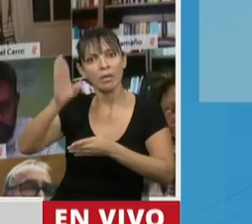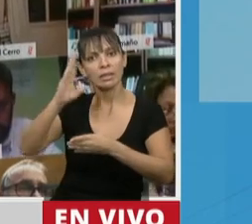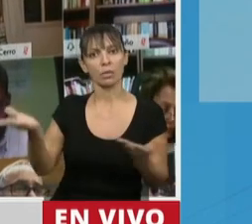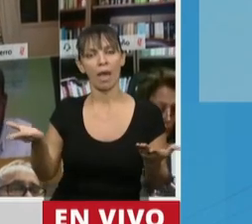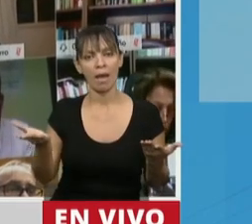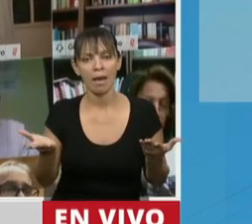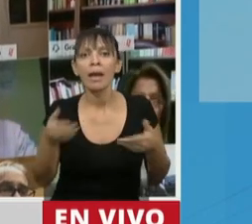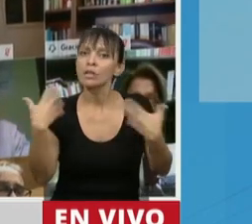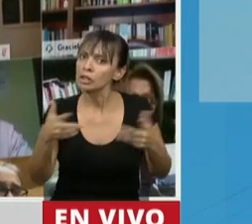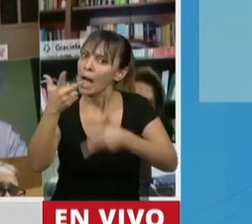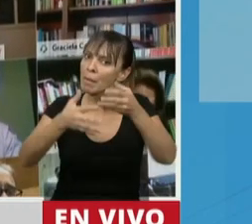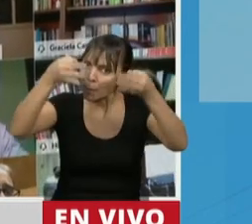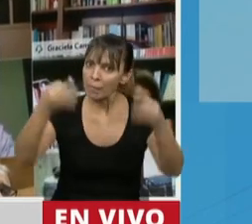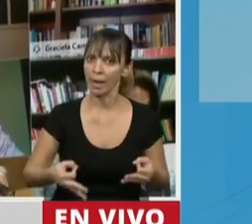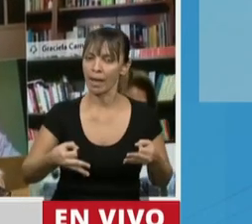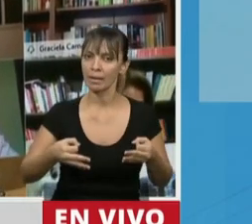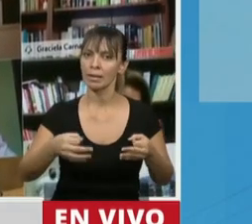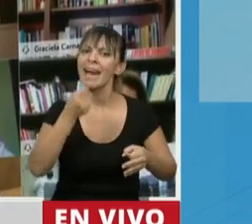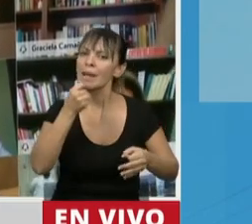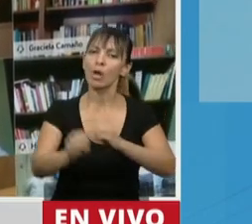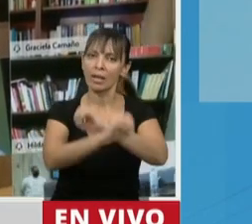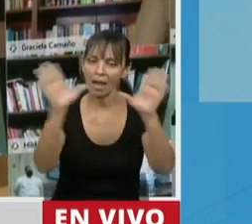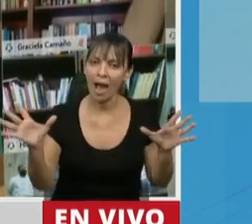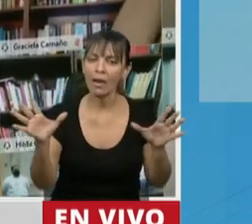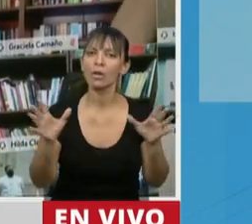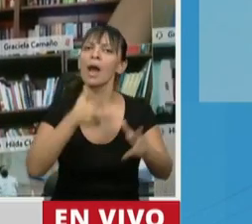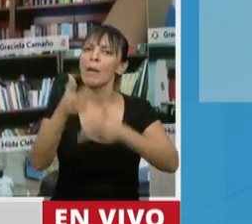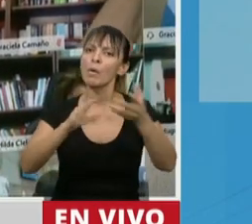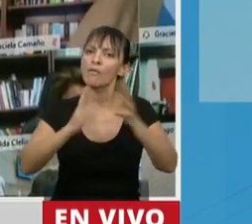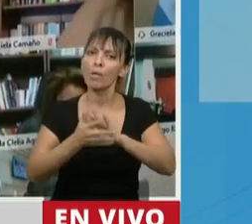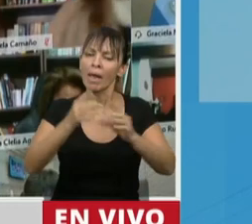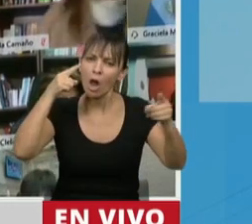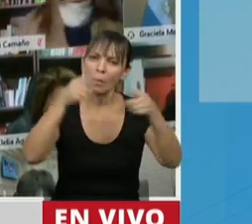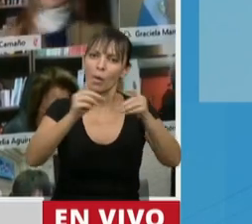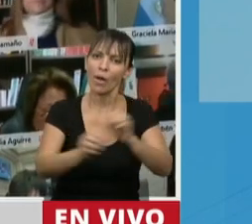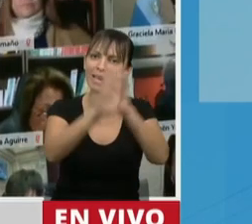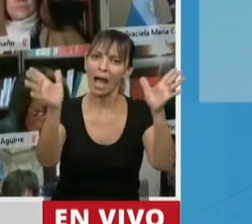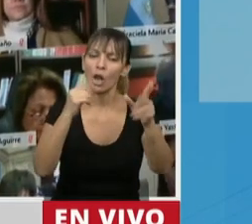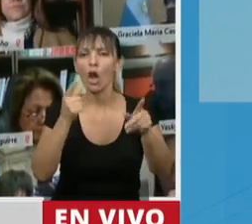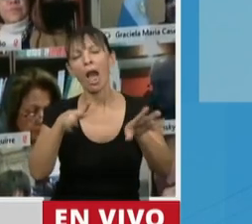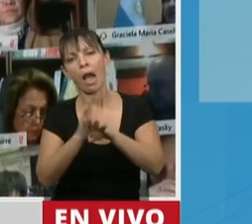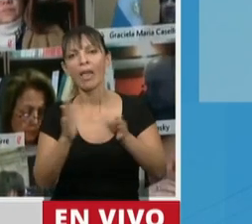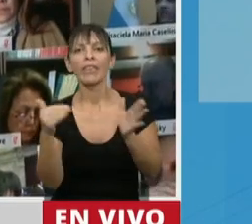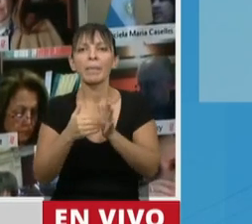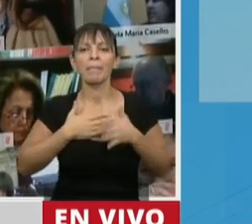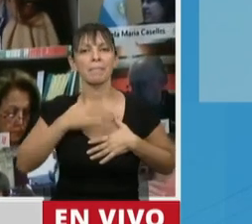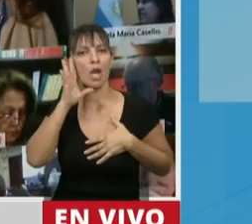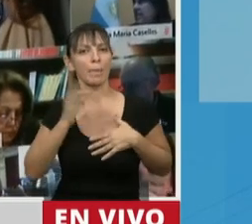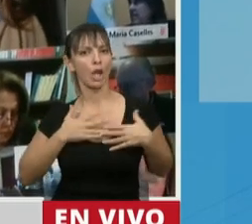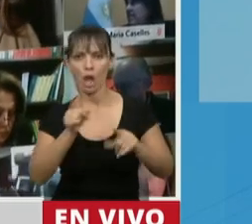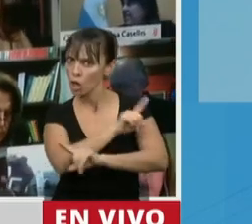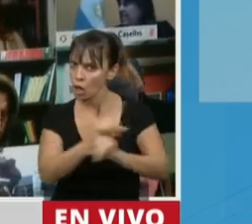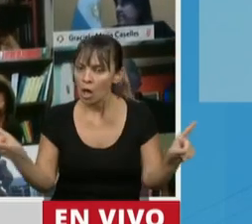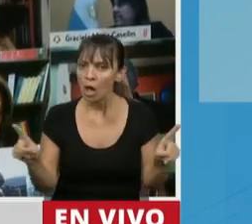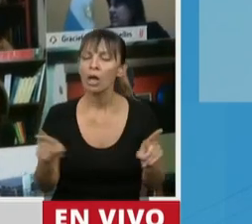Por lo cual hablemos con cuestiones concretas, hablemos con un modelo objetivo y no de las subjetividades y aclarando